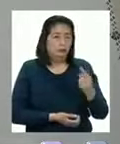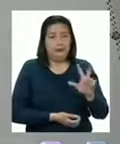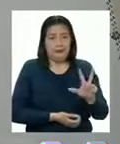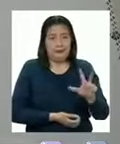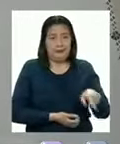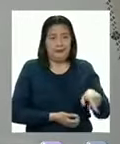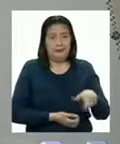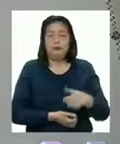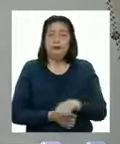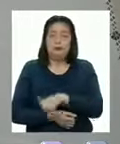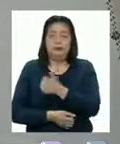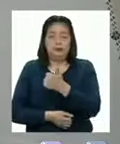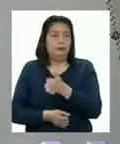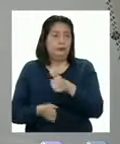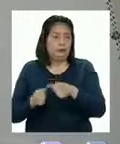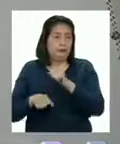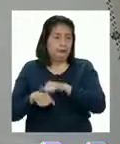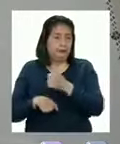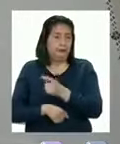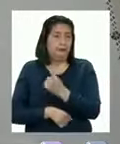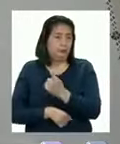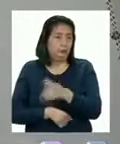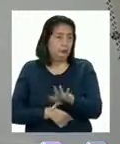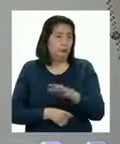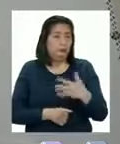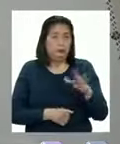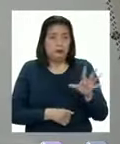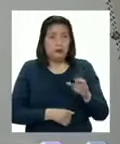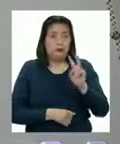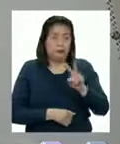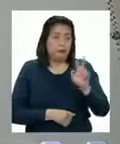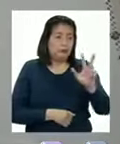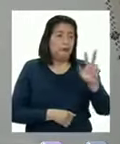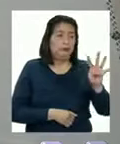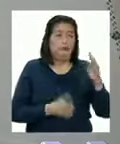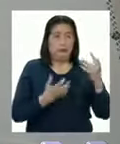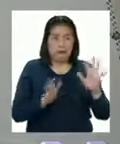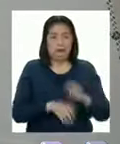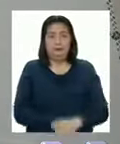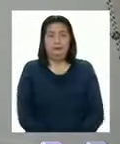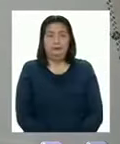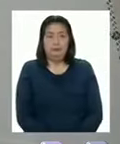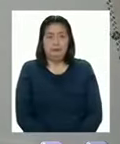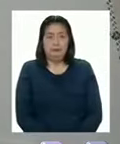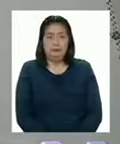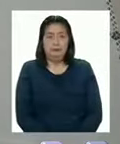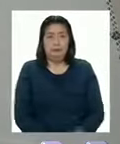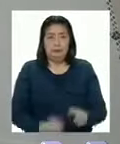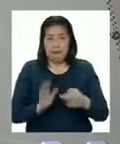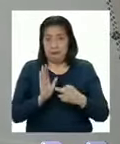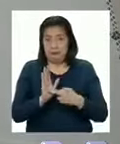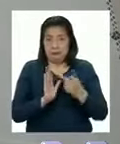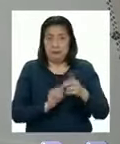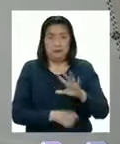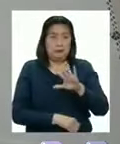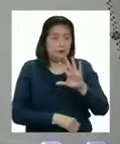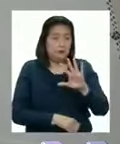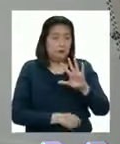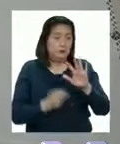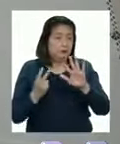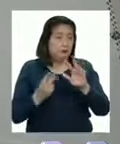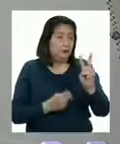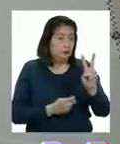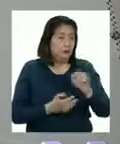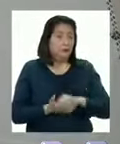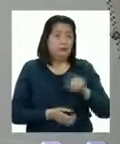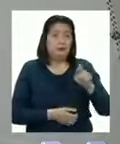para el tres Y otra para el uno Y así tenemos doscientos treinta y cuatro Para representar quinientos setenta